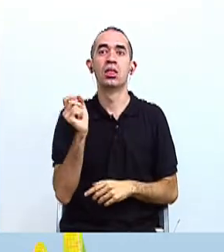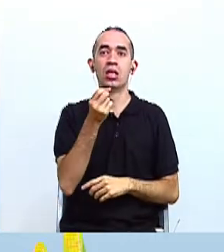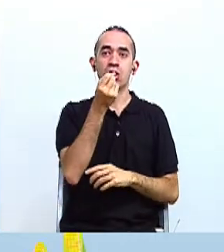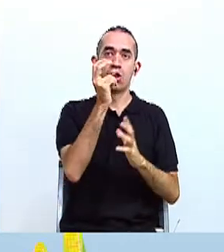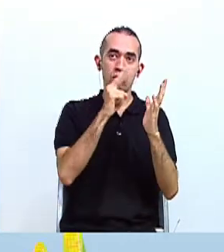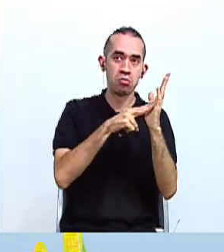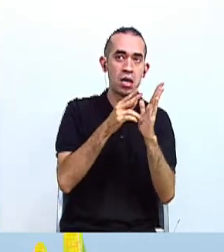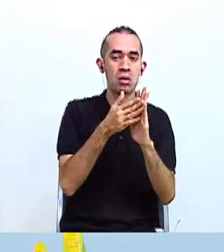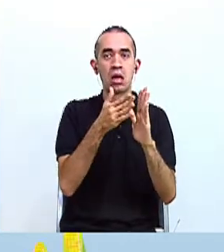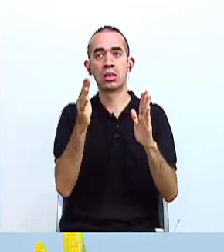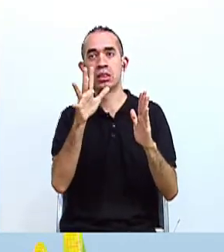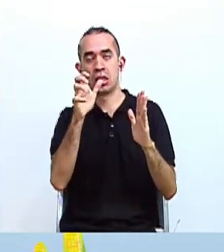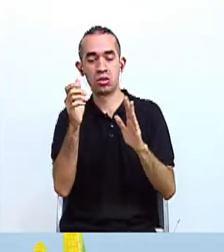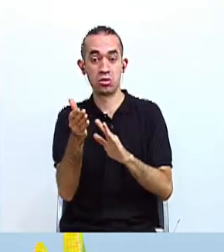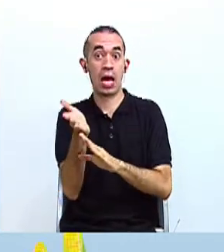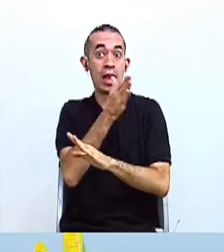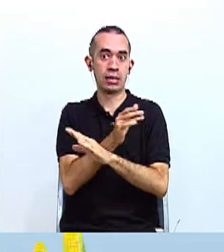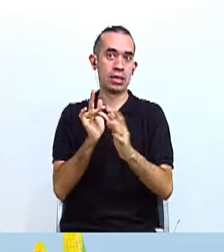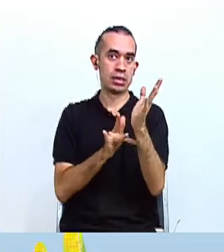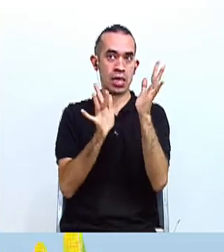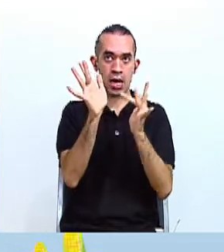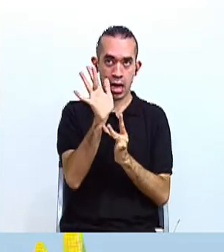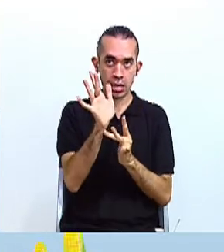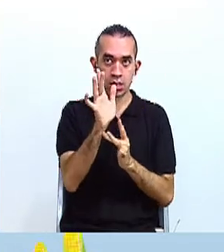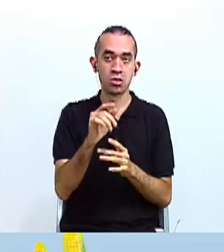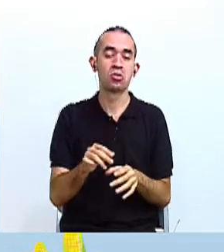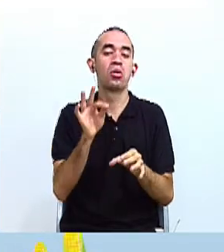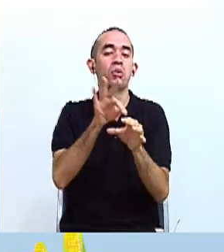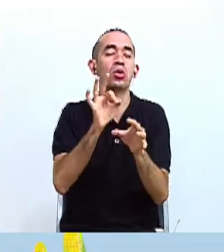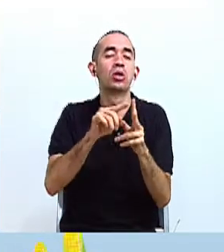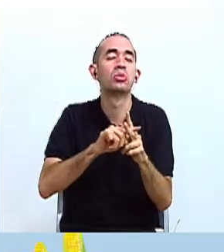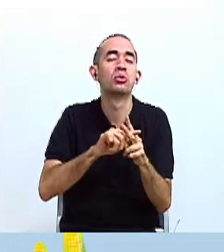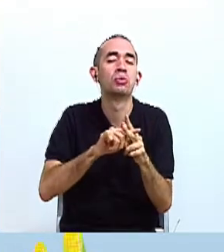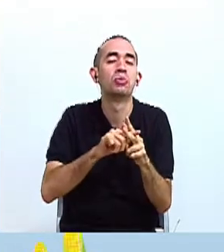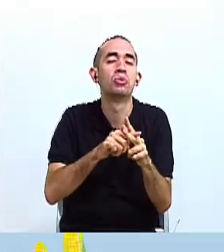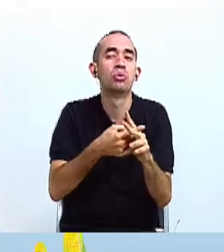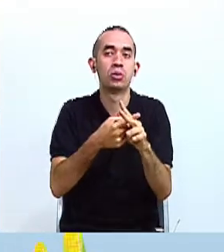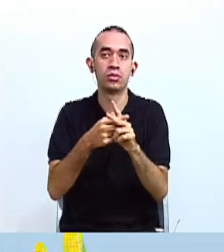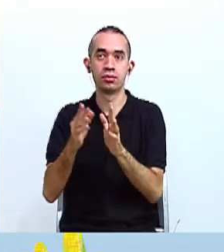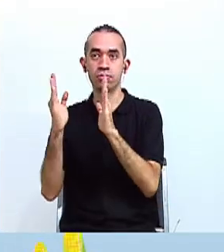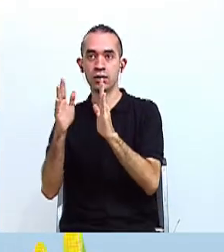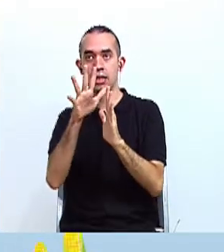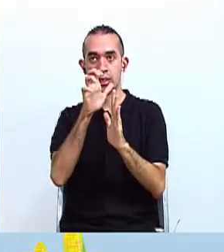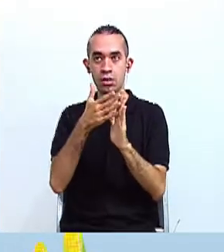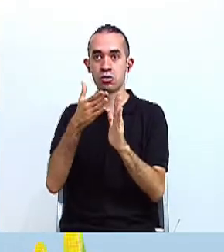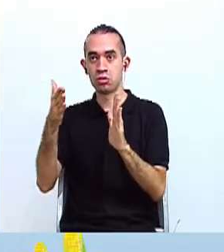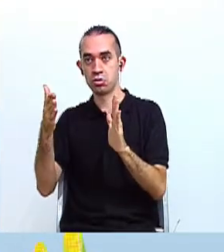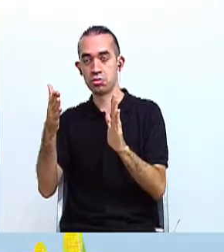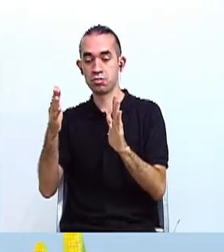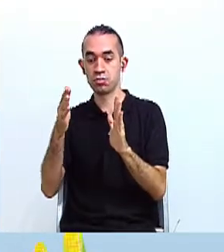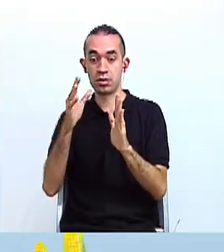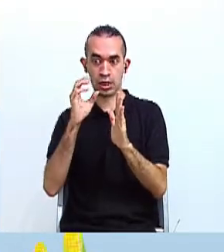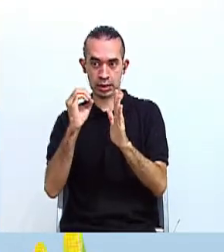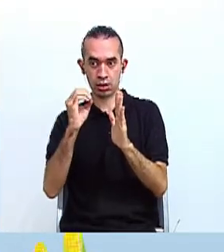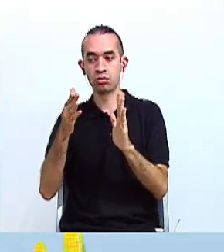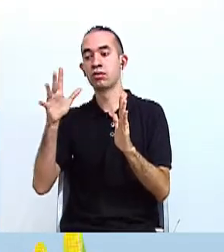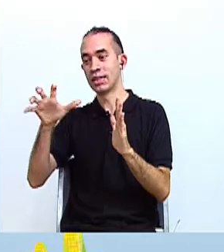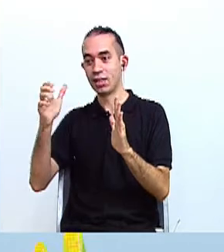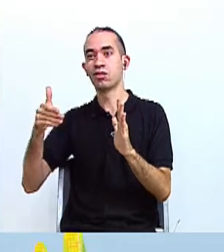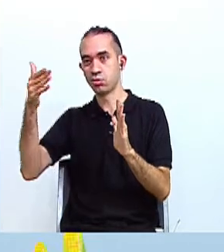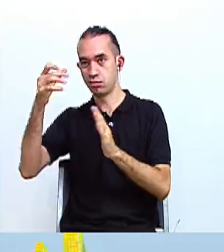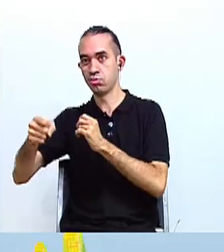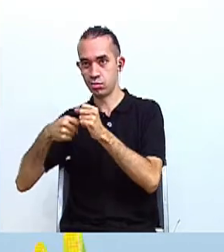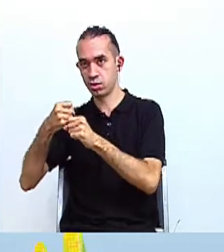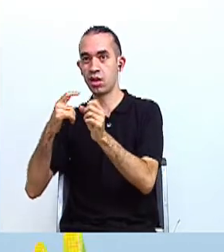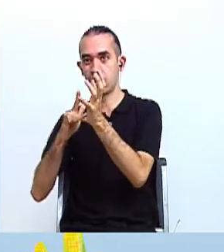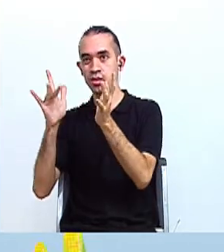agricultores tempranos, hasta el año 500 d.C. Y en la última etapa, inmediatamente antes del contacto con los